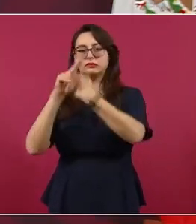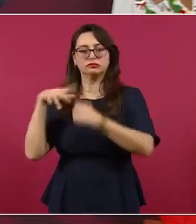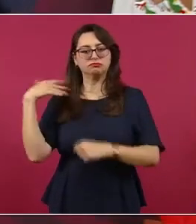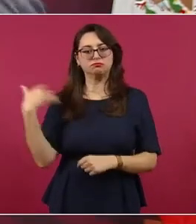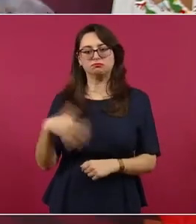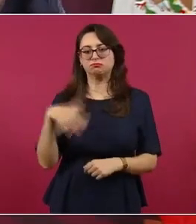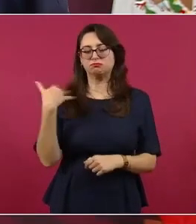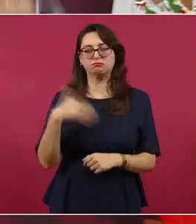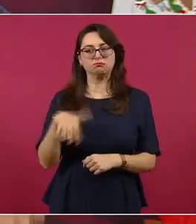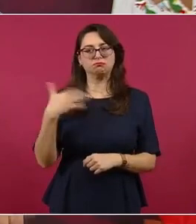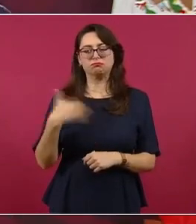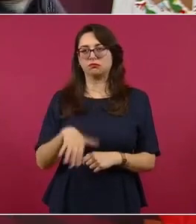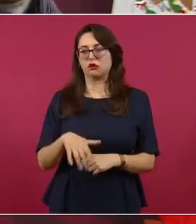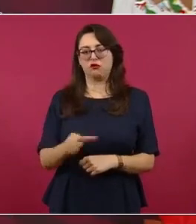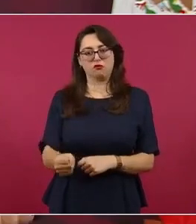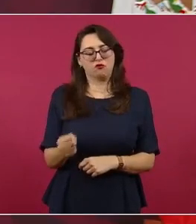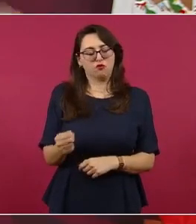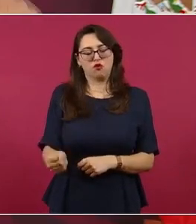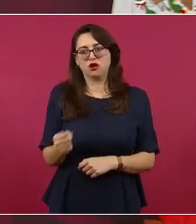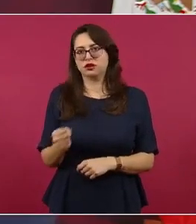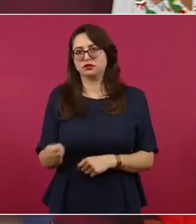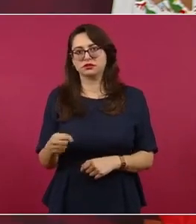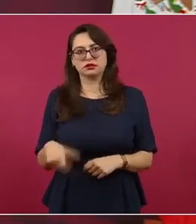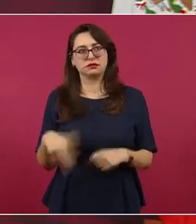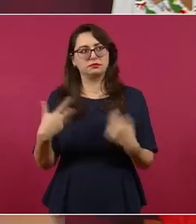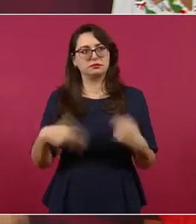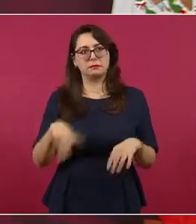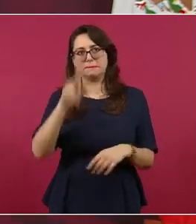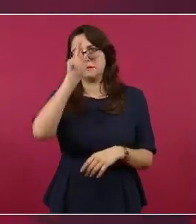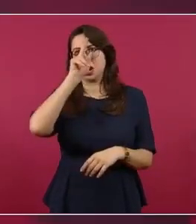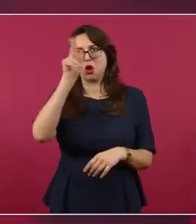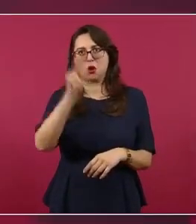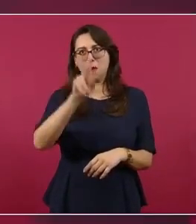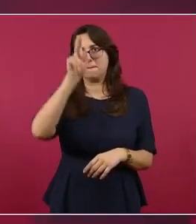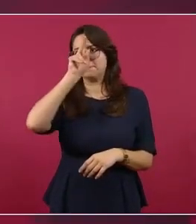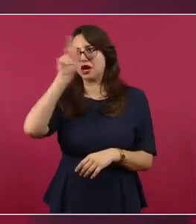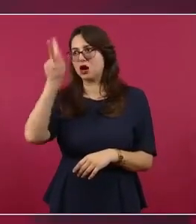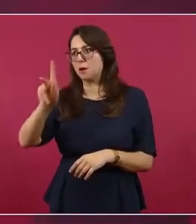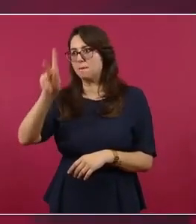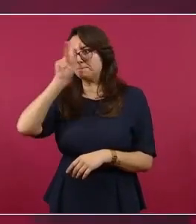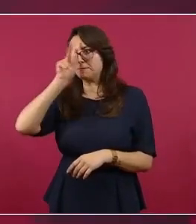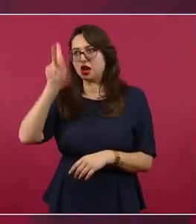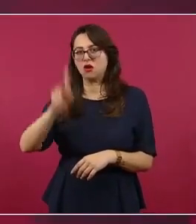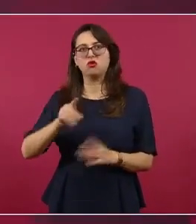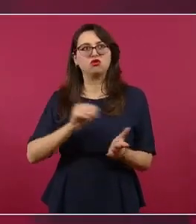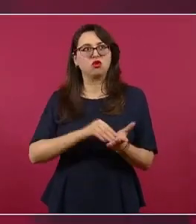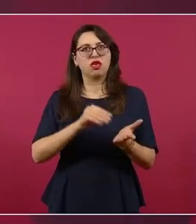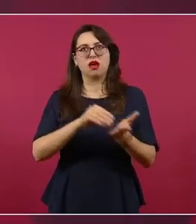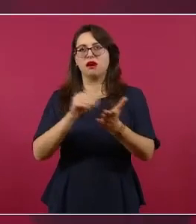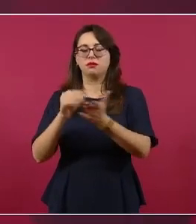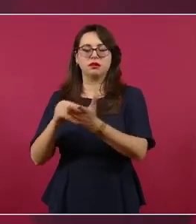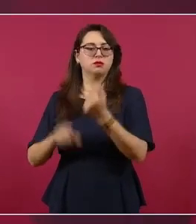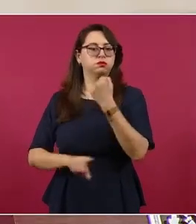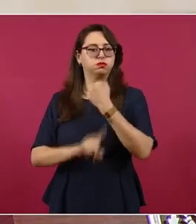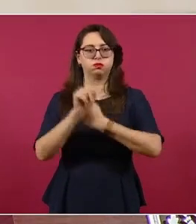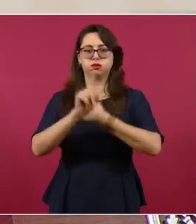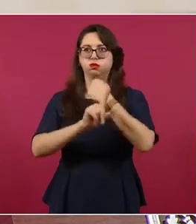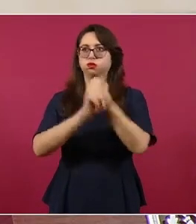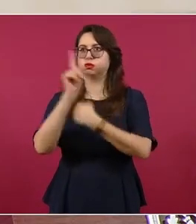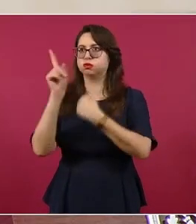caló hondo y no se lo han podido quitar.